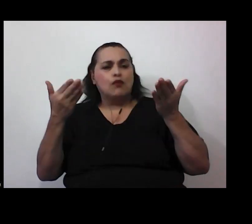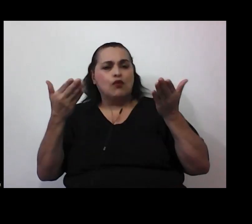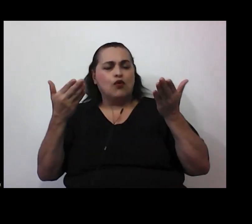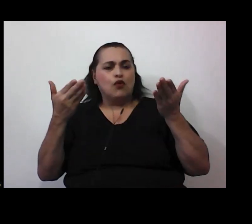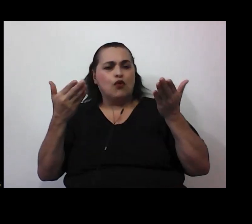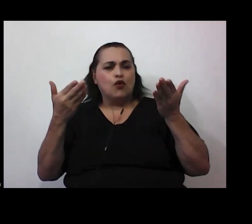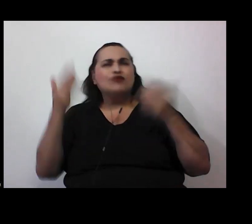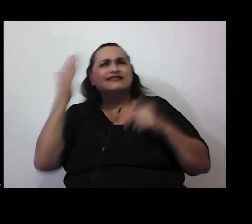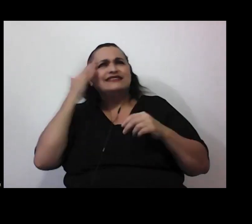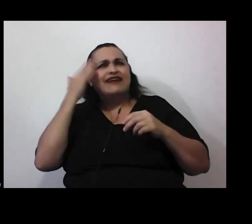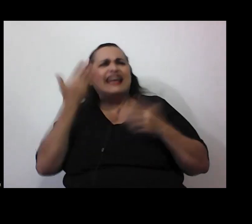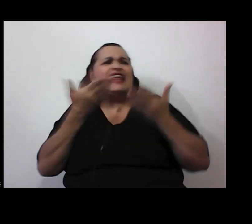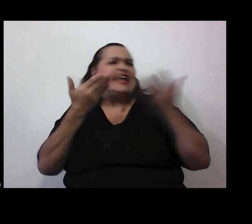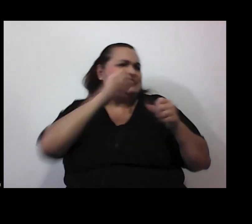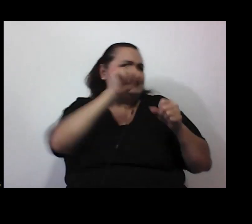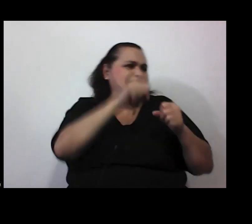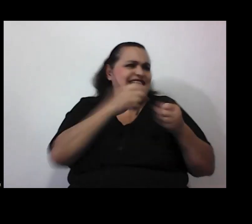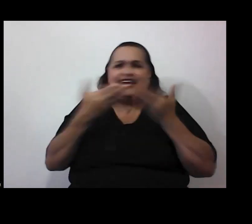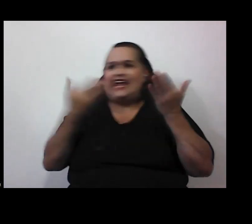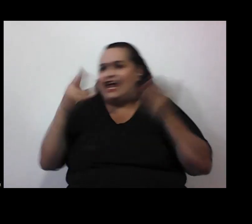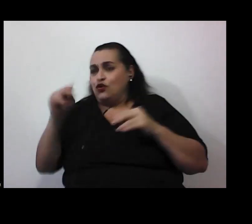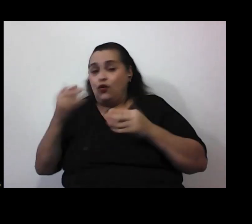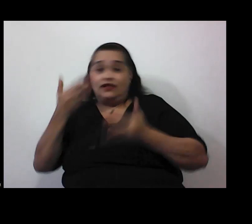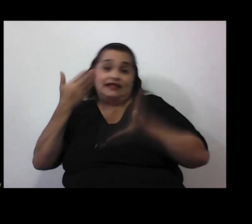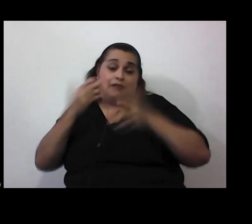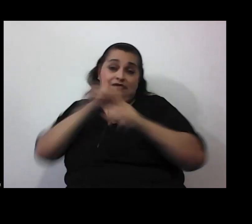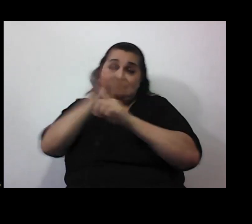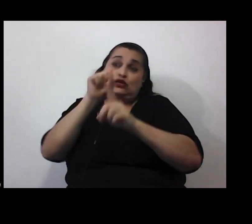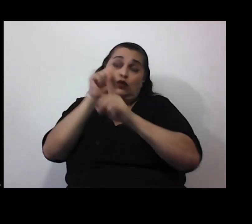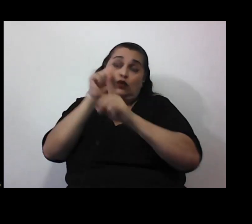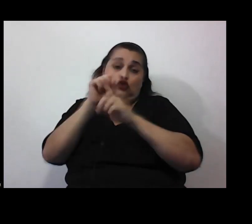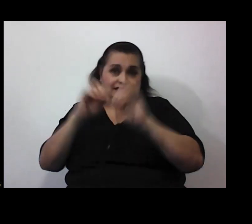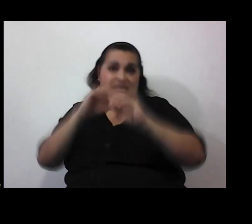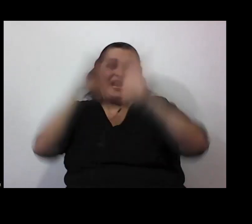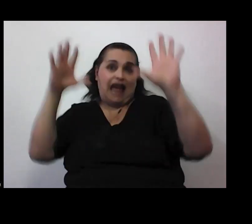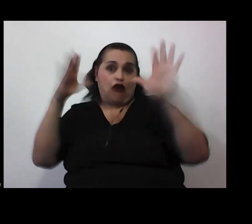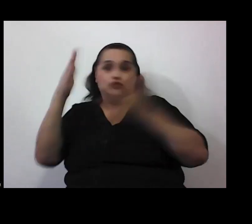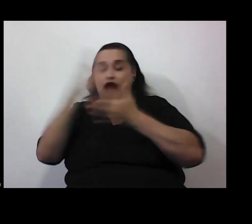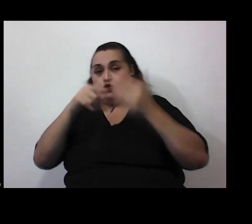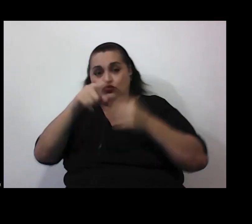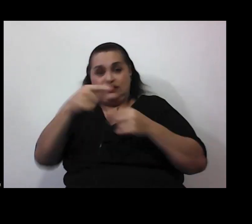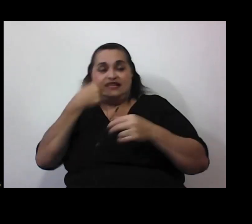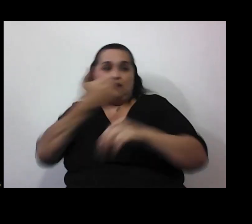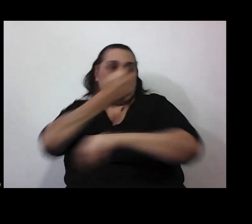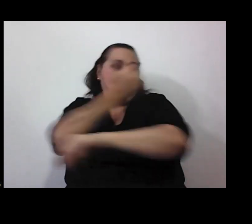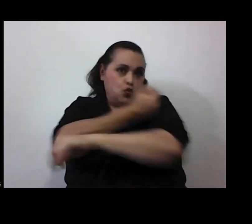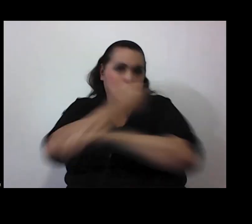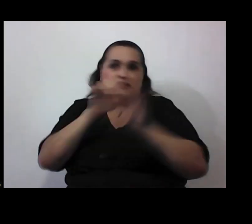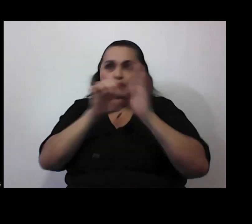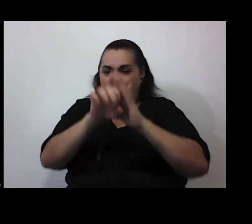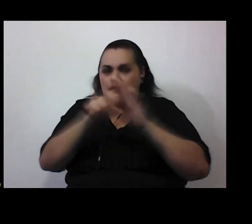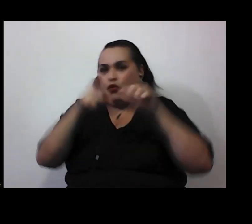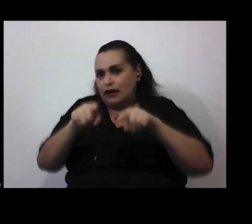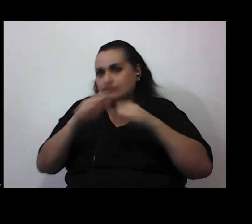saber que sí que no hay casos que tal vez pueden ser muy claros como algunos que usted ponía ahora el de las vacunas por ejemplo y que causen autismo